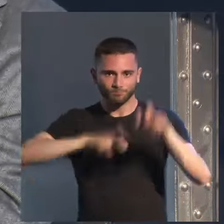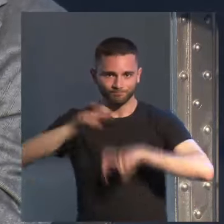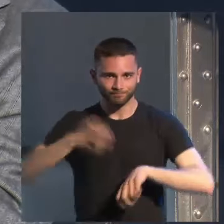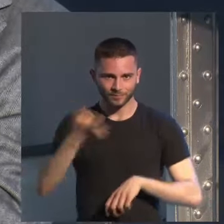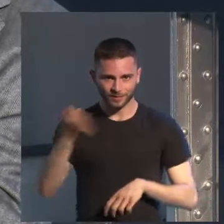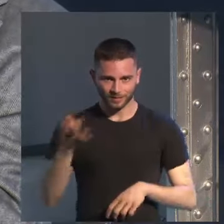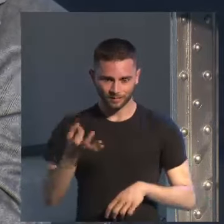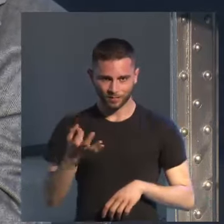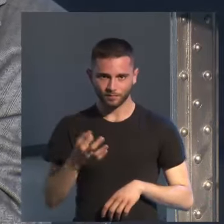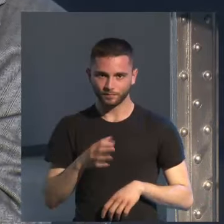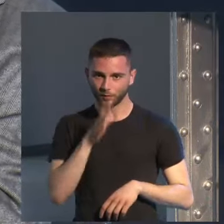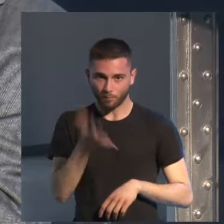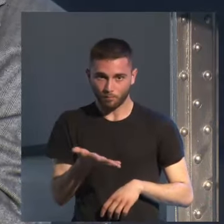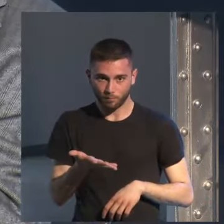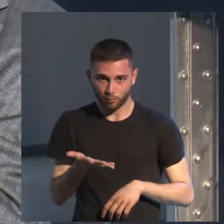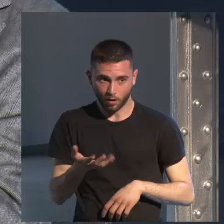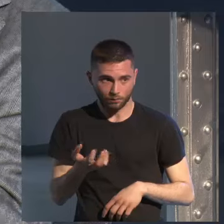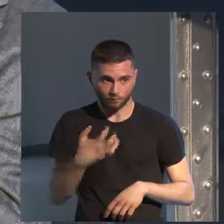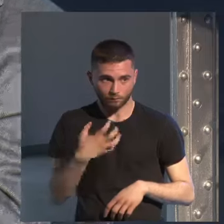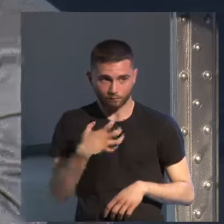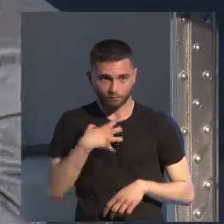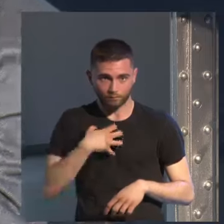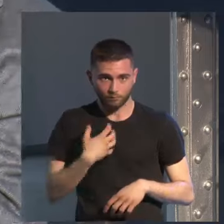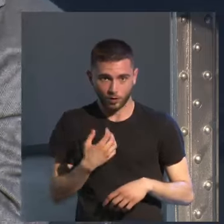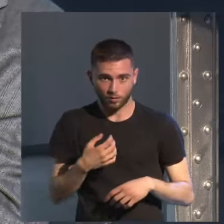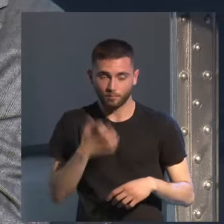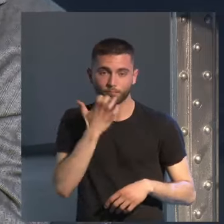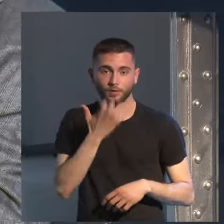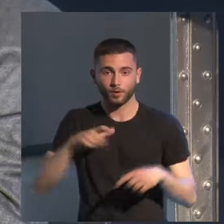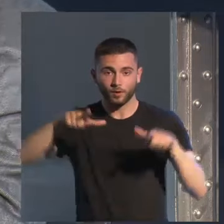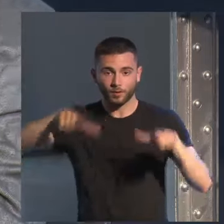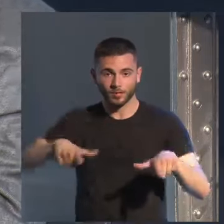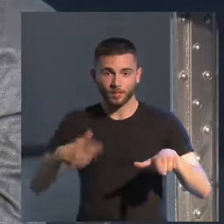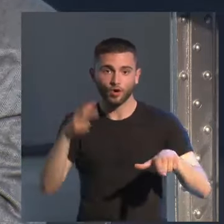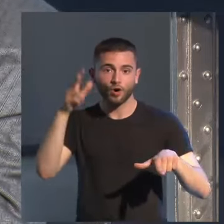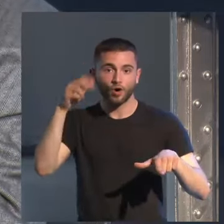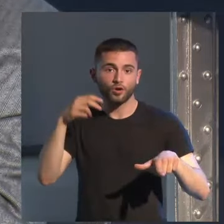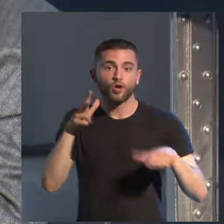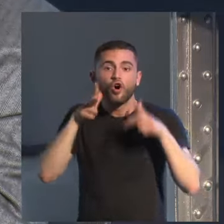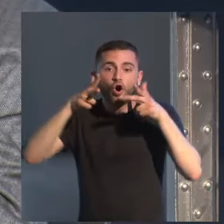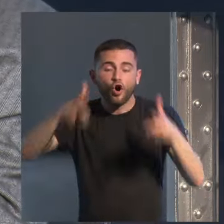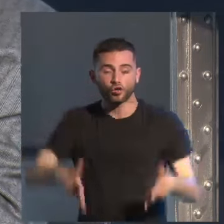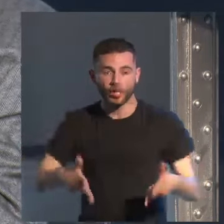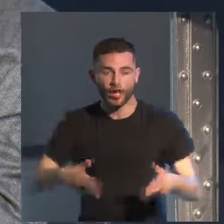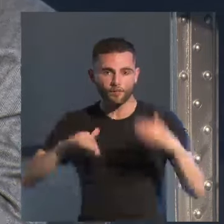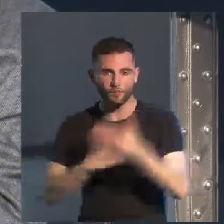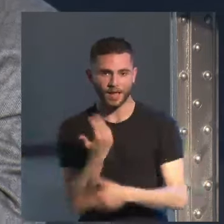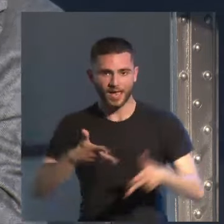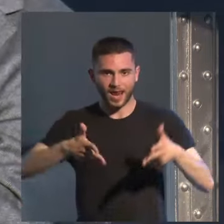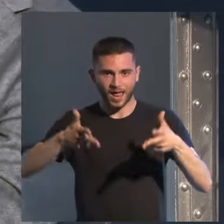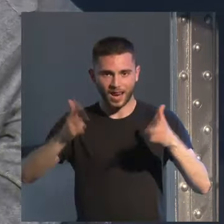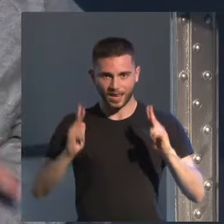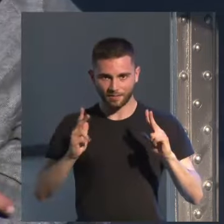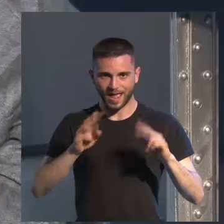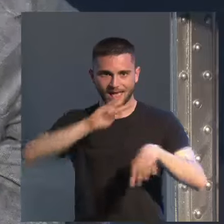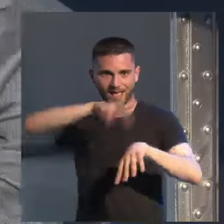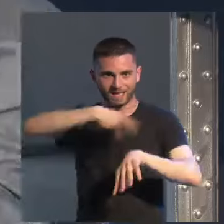que sí no puedo hacer es en la habitación del hotel la mañana que tengo libre dedicar tres horas a escribir